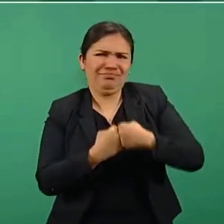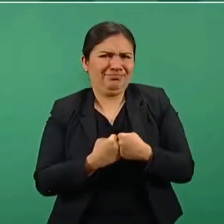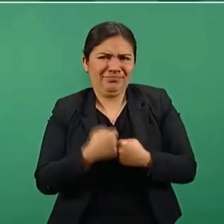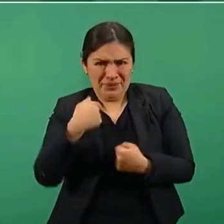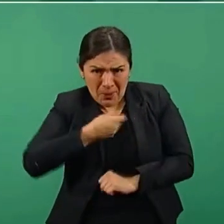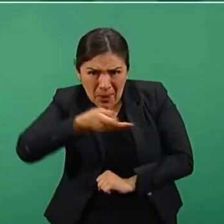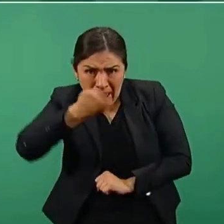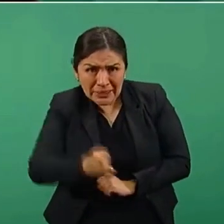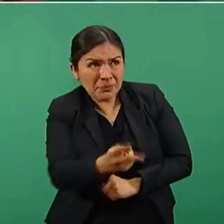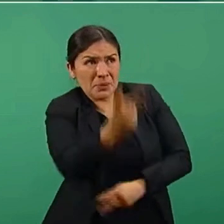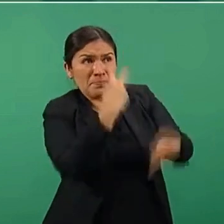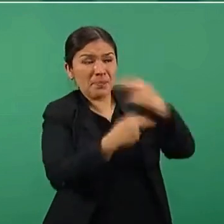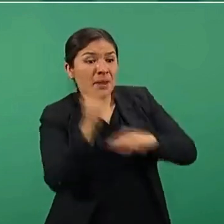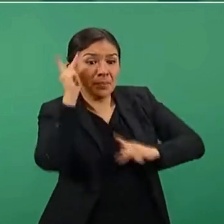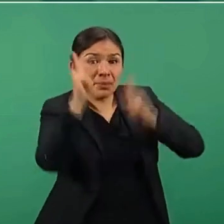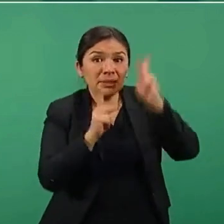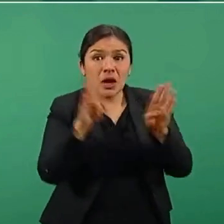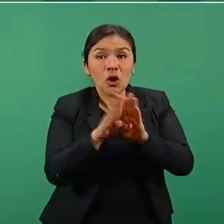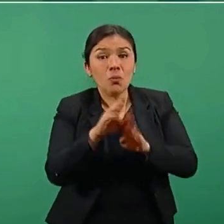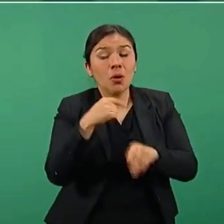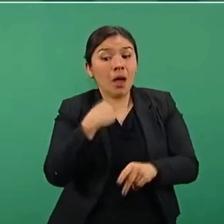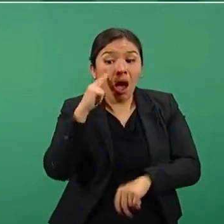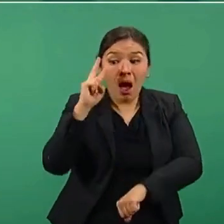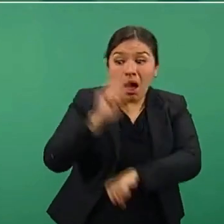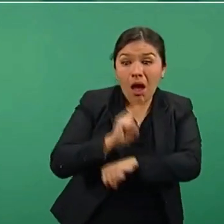supervisión. Si no somos colonia,